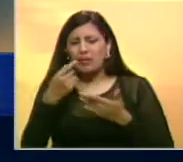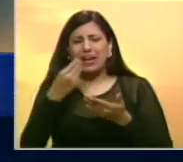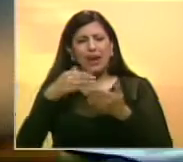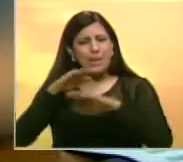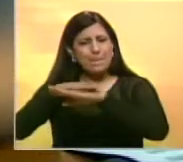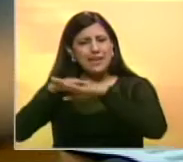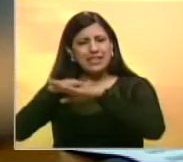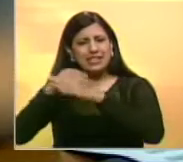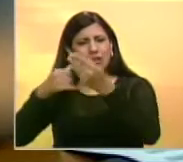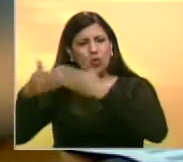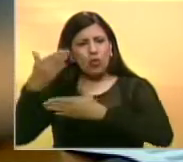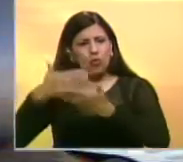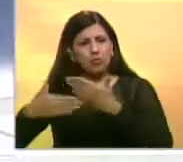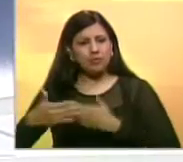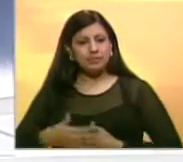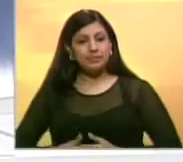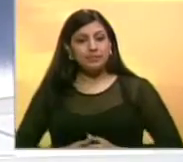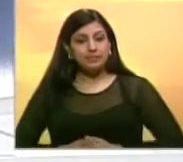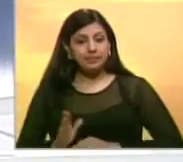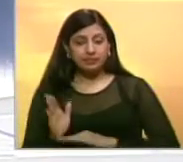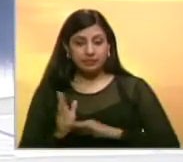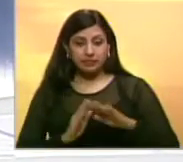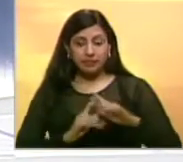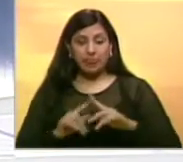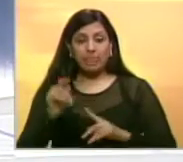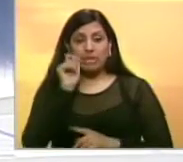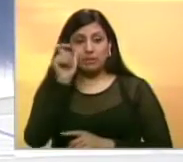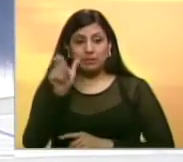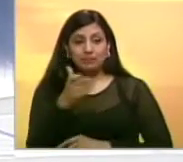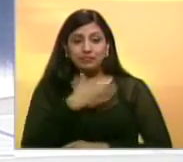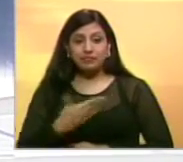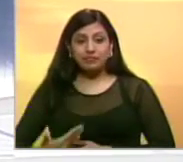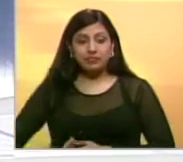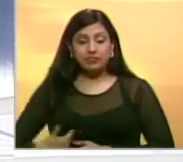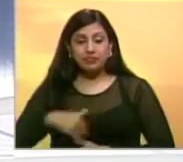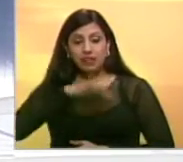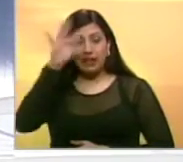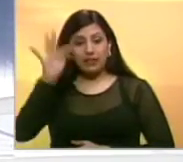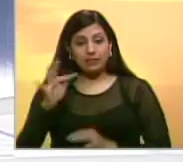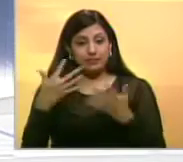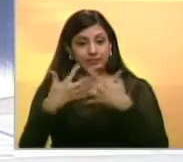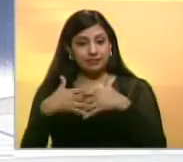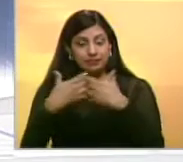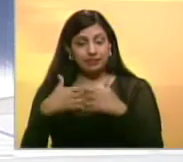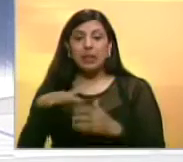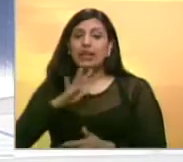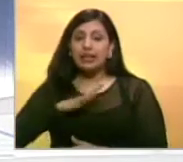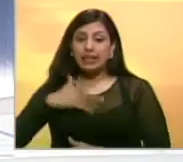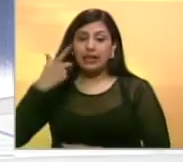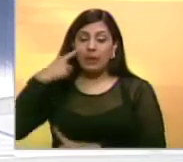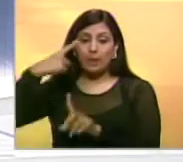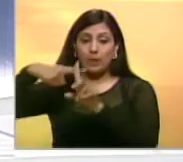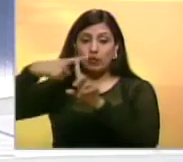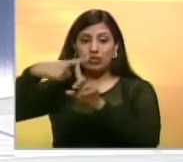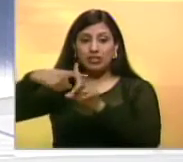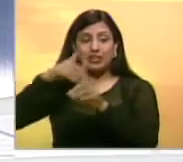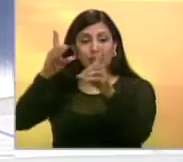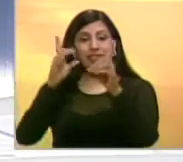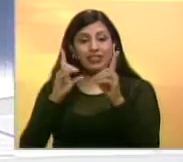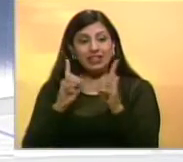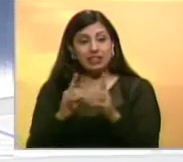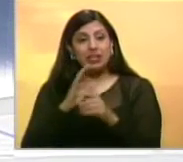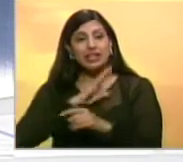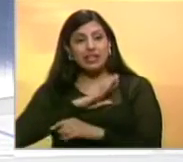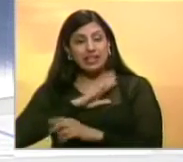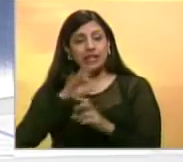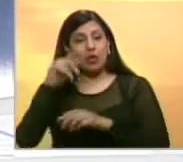Economía y Finanzas. Francisco Martínez, presidente de Fede Cámaras, tiene expectativas positivas en cuanto a las decisiones